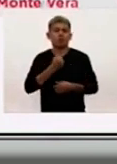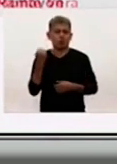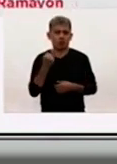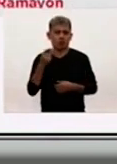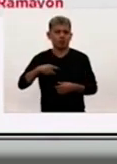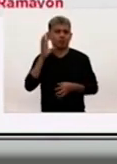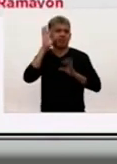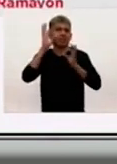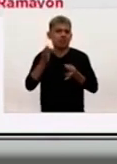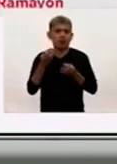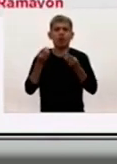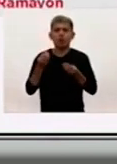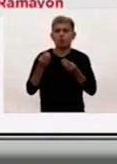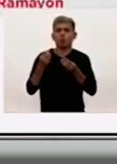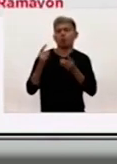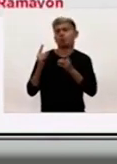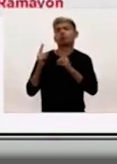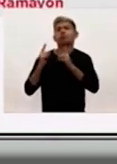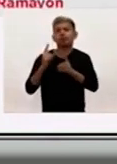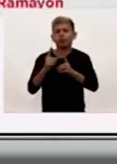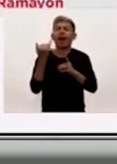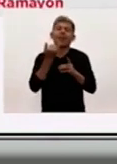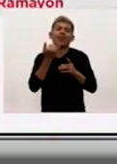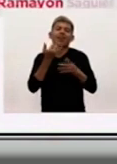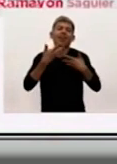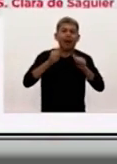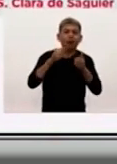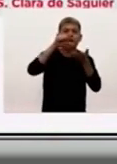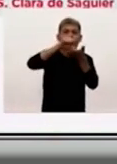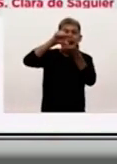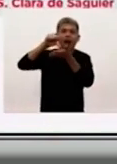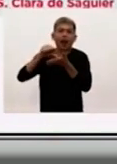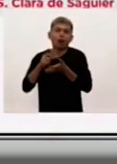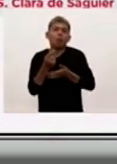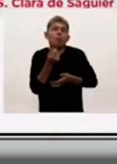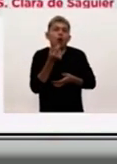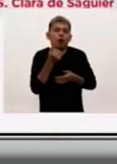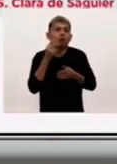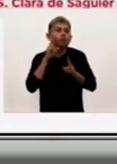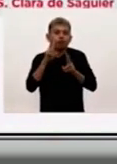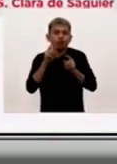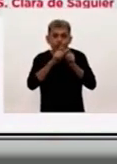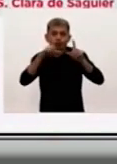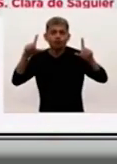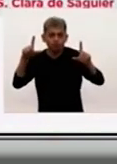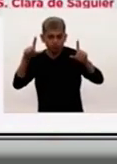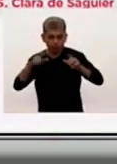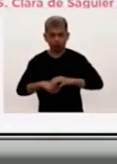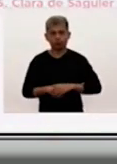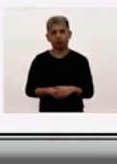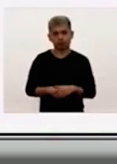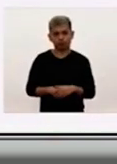cómo se vienen sosteniendo, si bien son pocos los casos, en cada una de estas localidades que estamos viendo en pantalla.